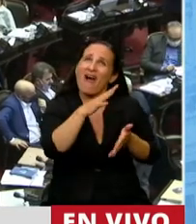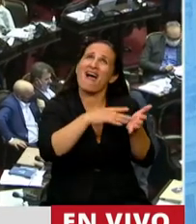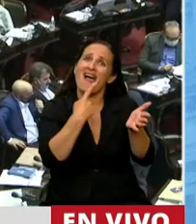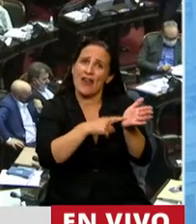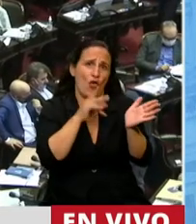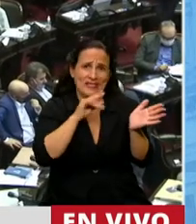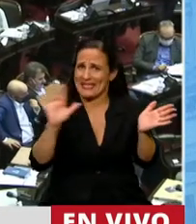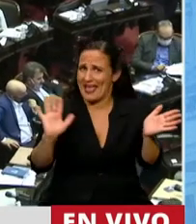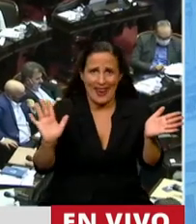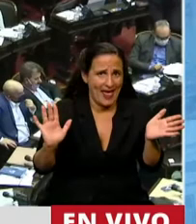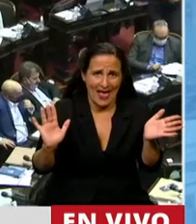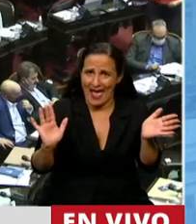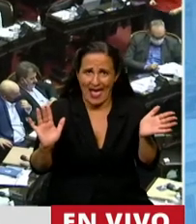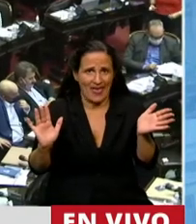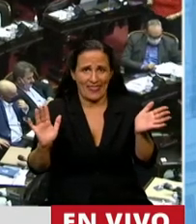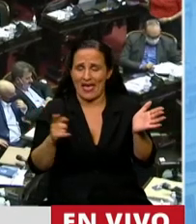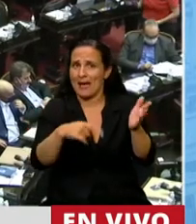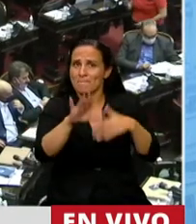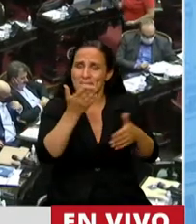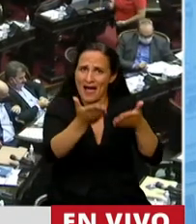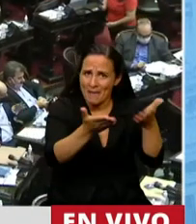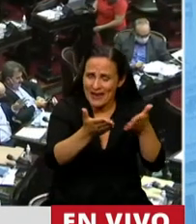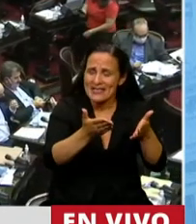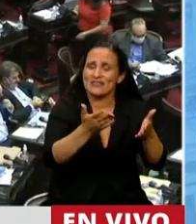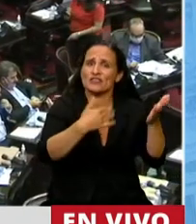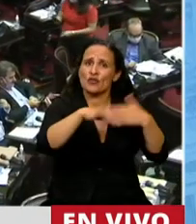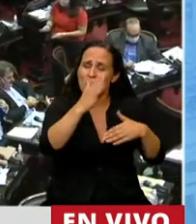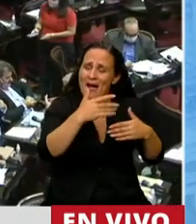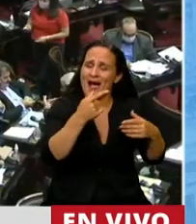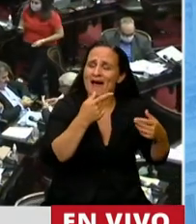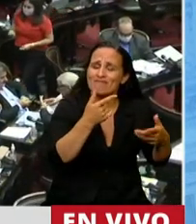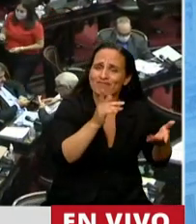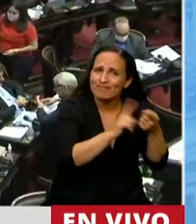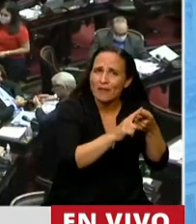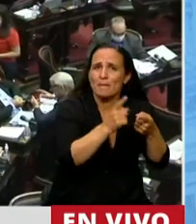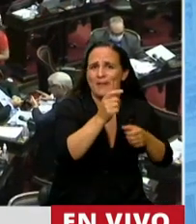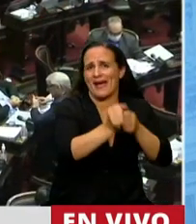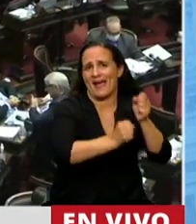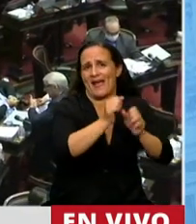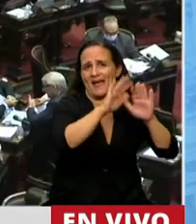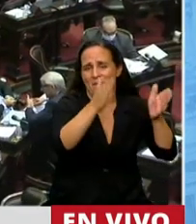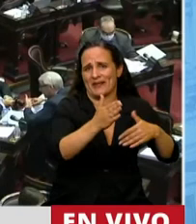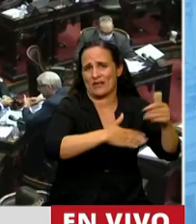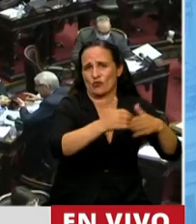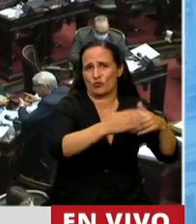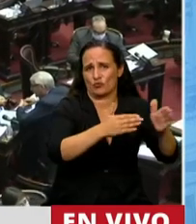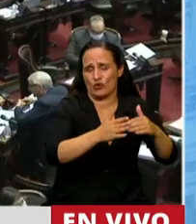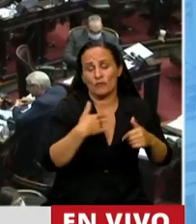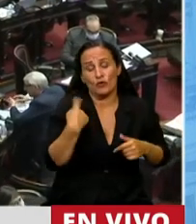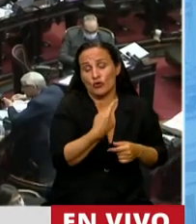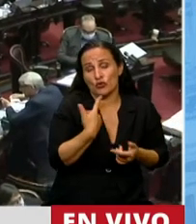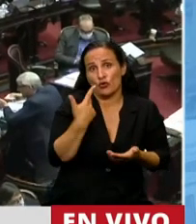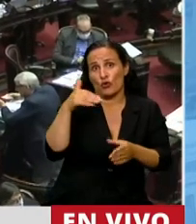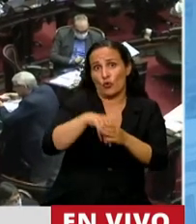más beneficios, más negociados para las grandes constructoras, por eso nosotros vamos a rechazarlo y entendemos que haya consenso